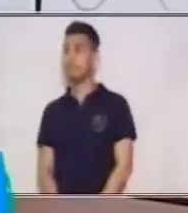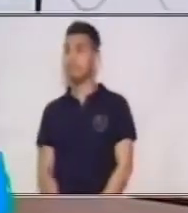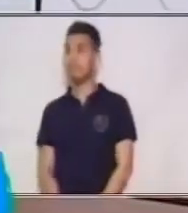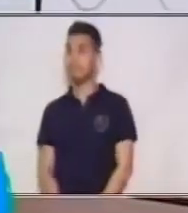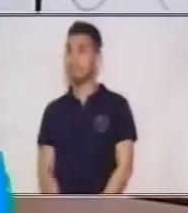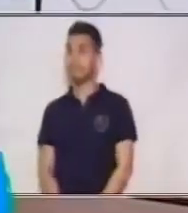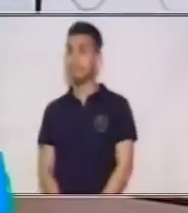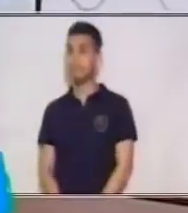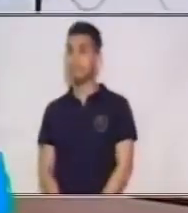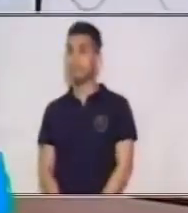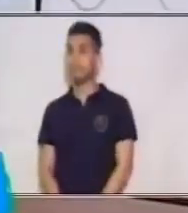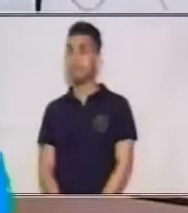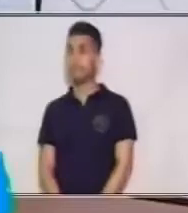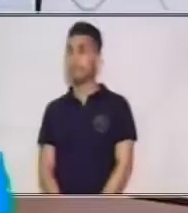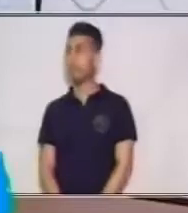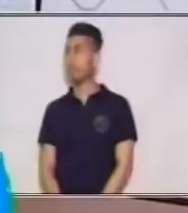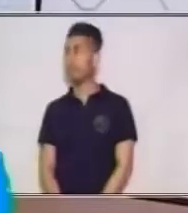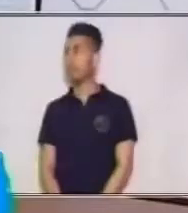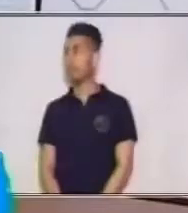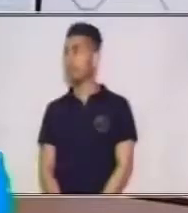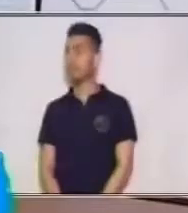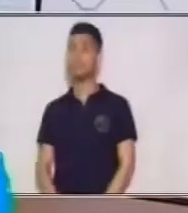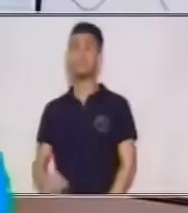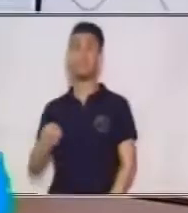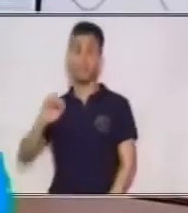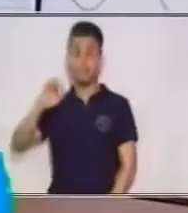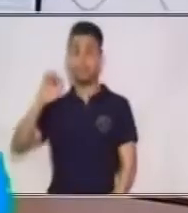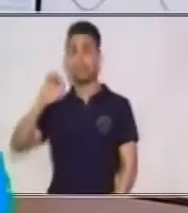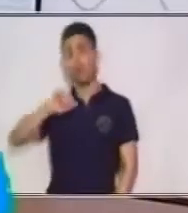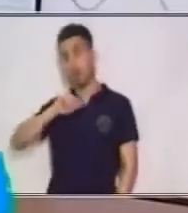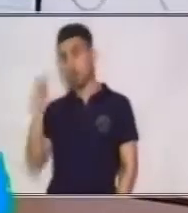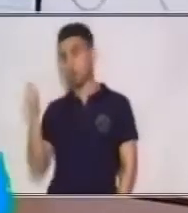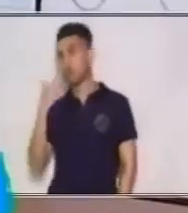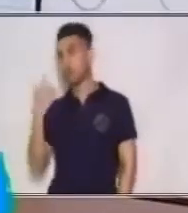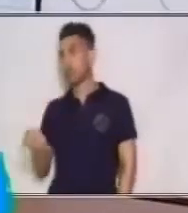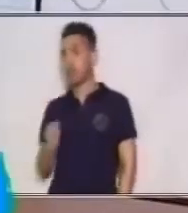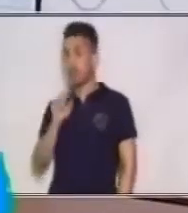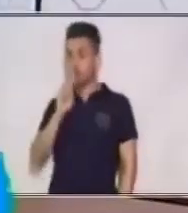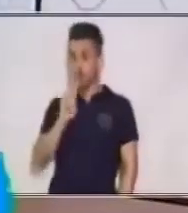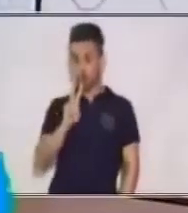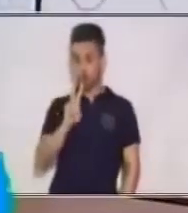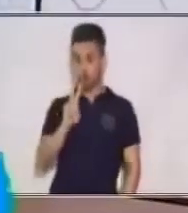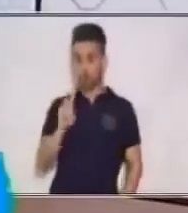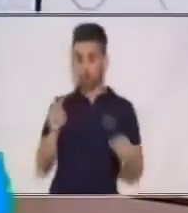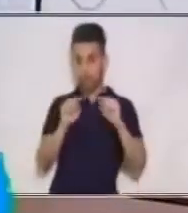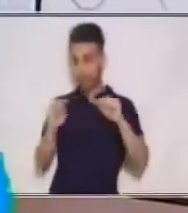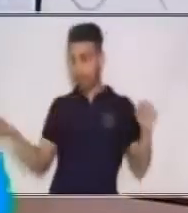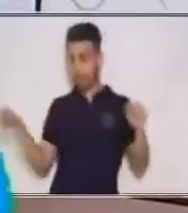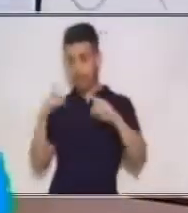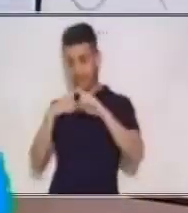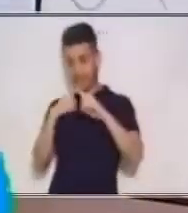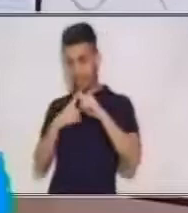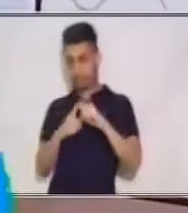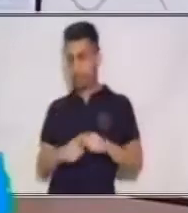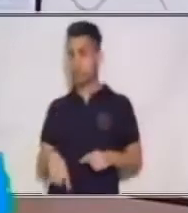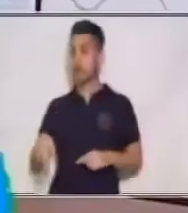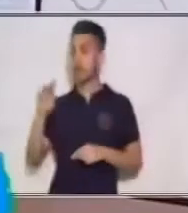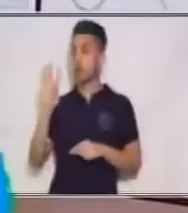pareja ordenada será 2 en X y 4 en Y. 2 en X